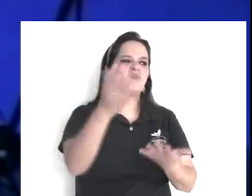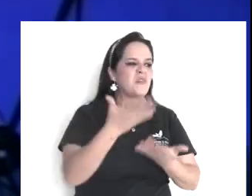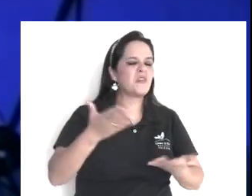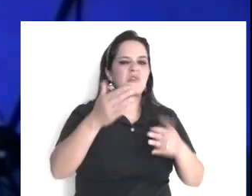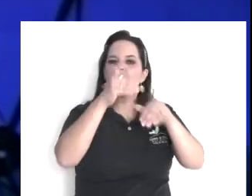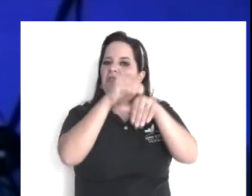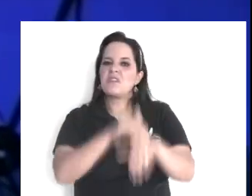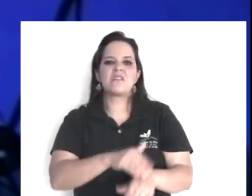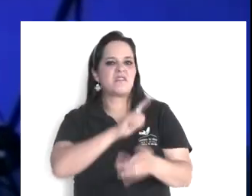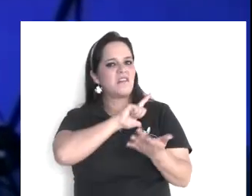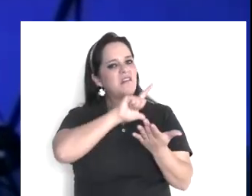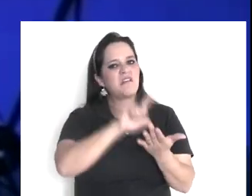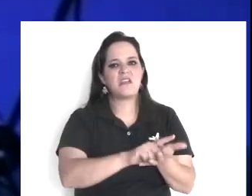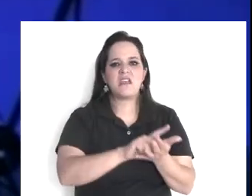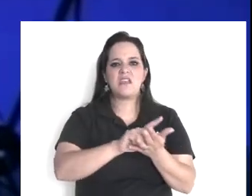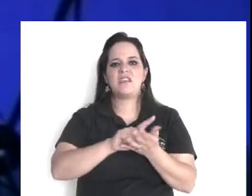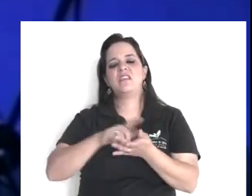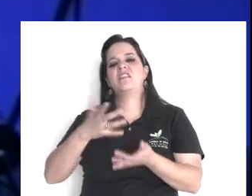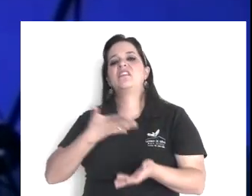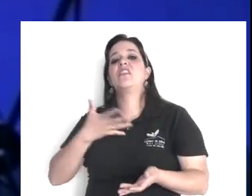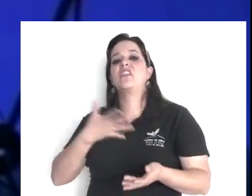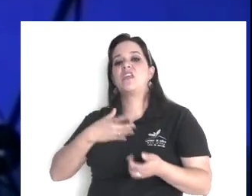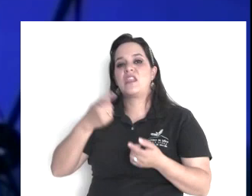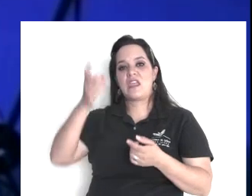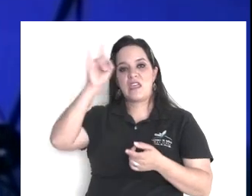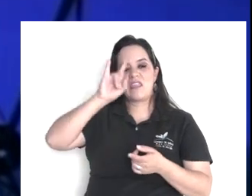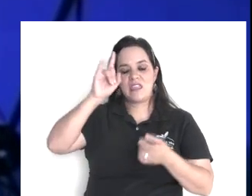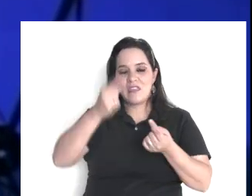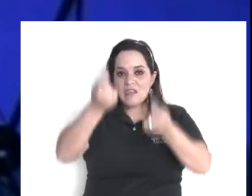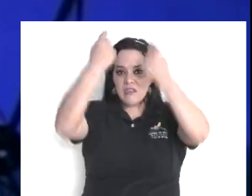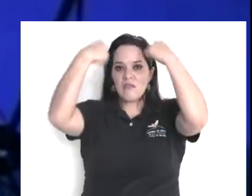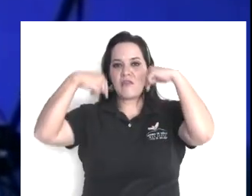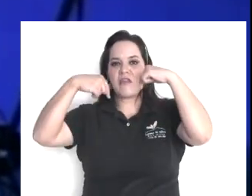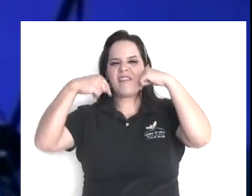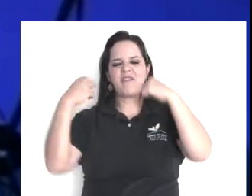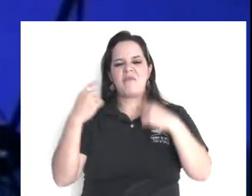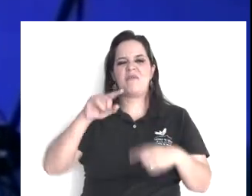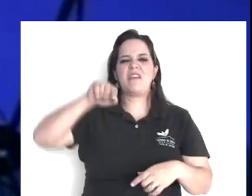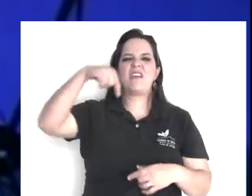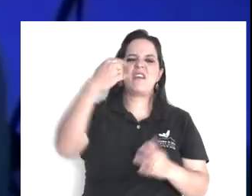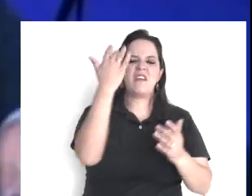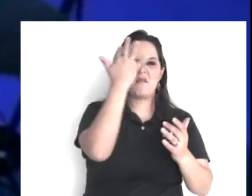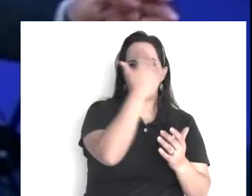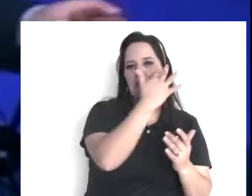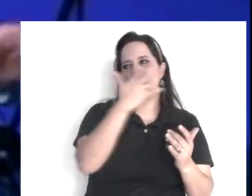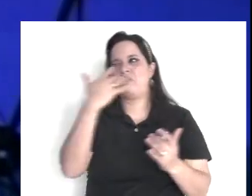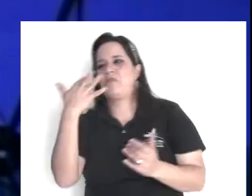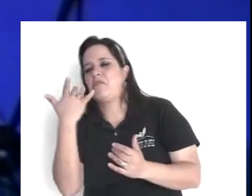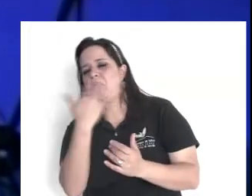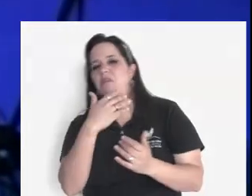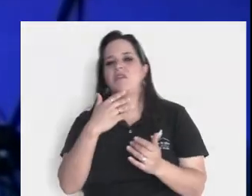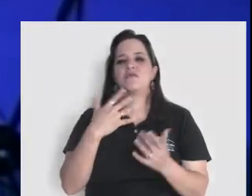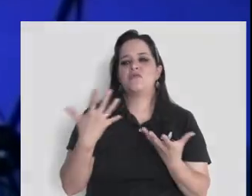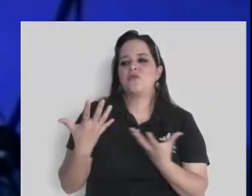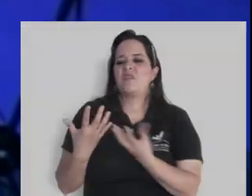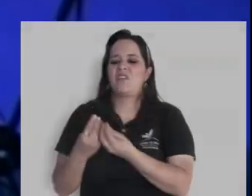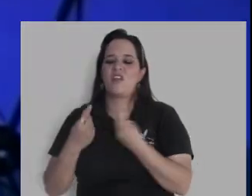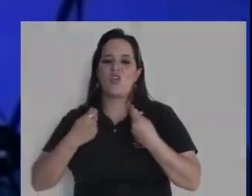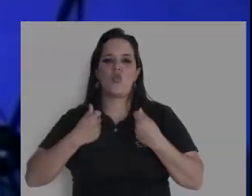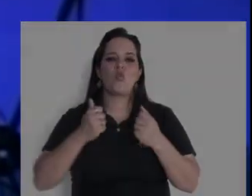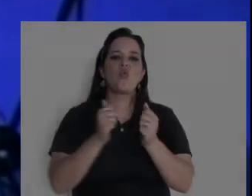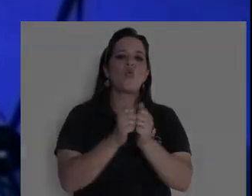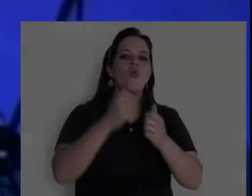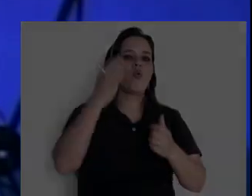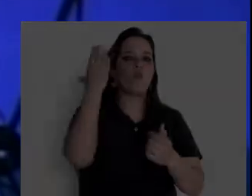lo habían acusado, de endemoniado, ¿se acuerdan? Lo habían acusado, de borracho, que se juntaba, con prostitutas,